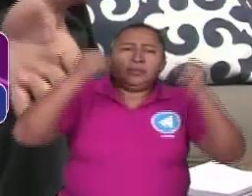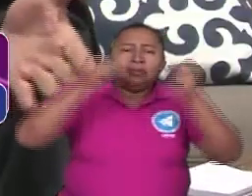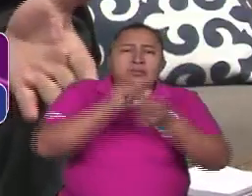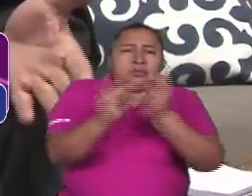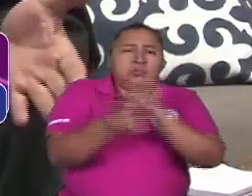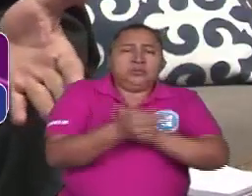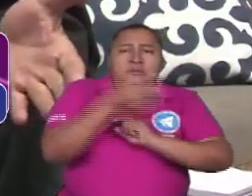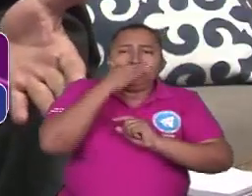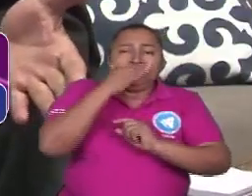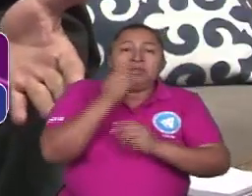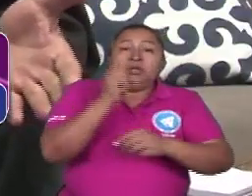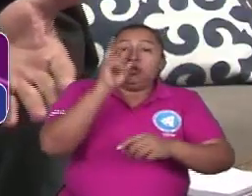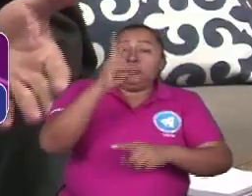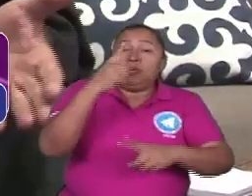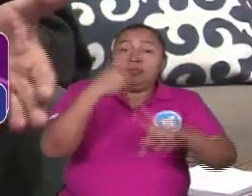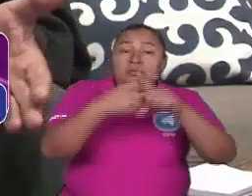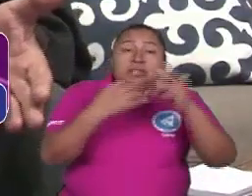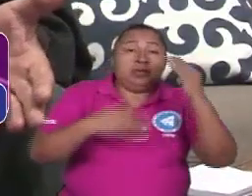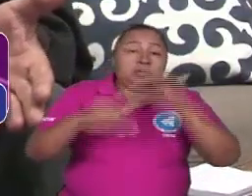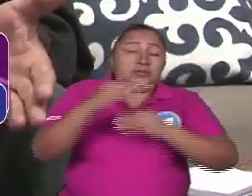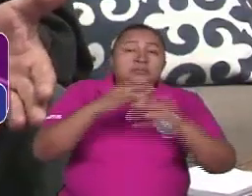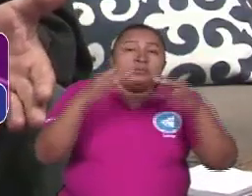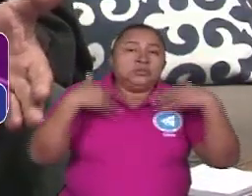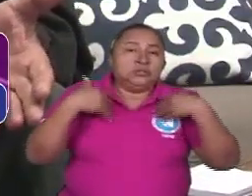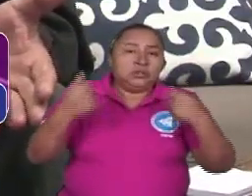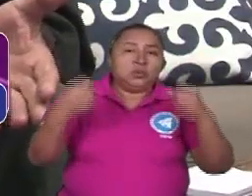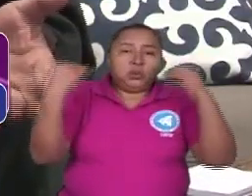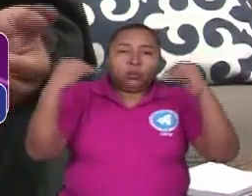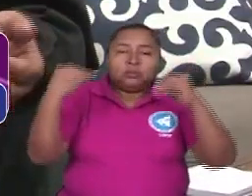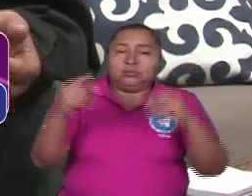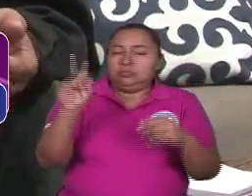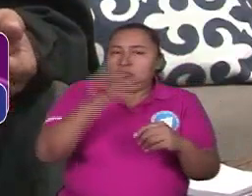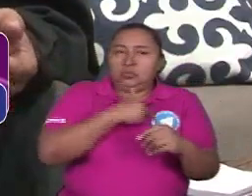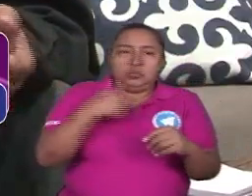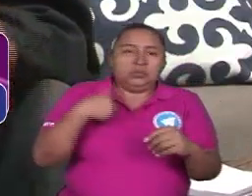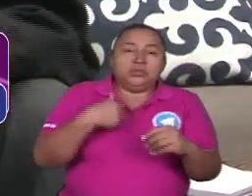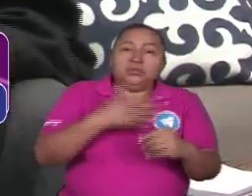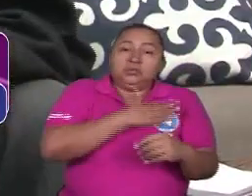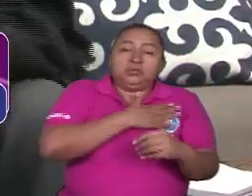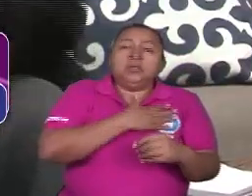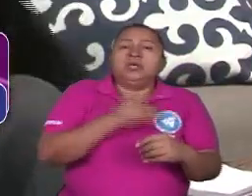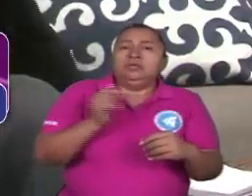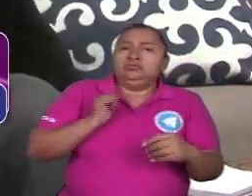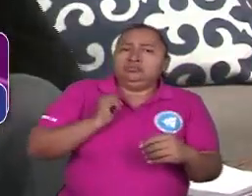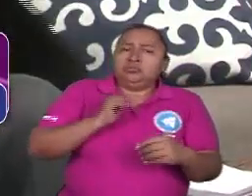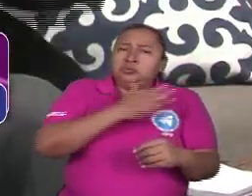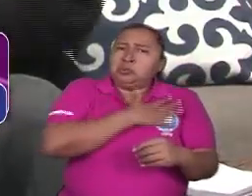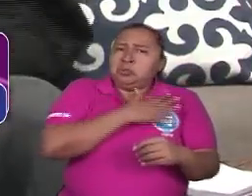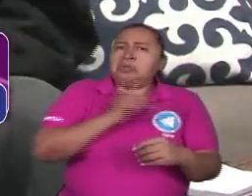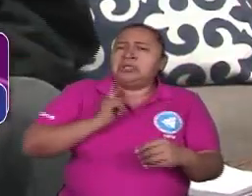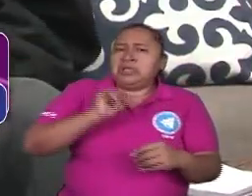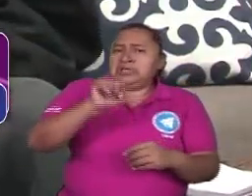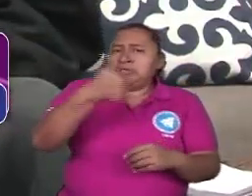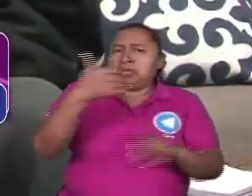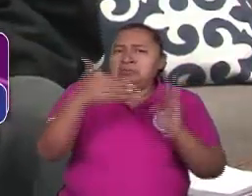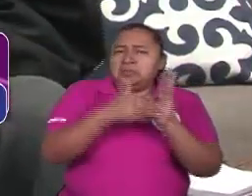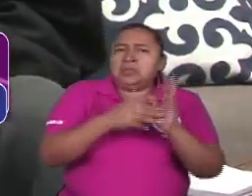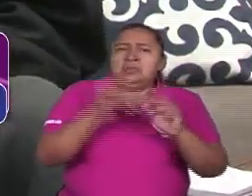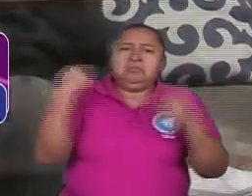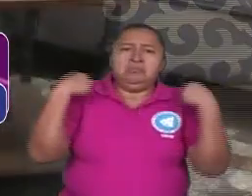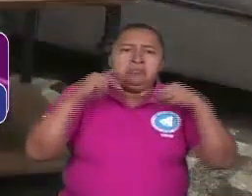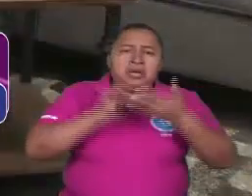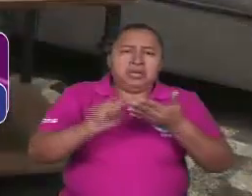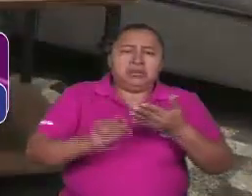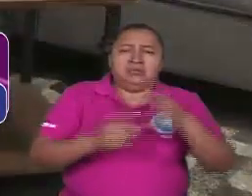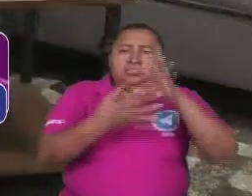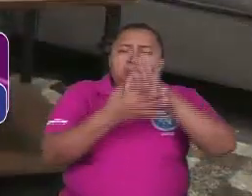yo te dije que se duplicó el gasto en salud y educación lo que no hacía Somoza Somoza tenía 6 mil maestros 6 mil maestros tenía el